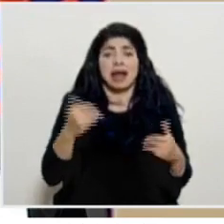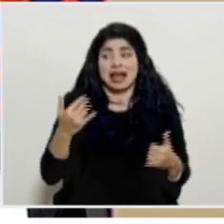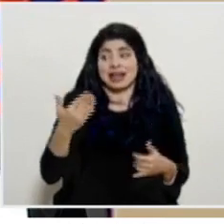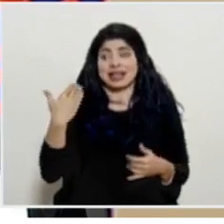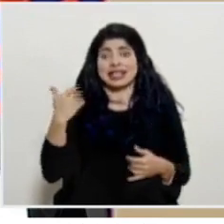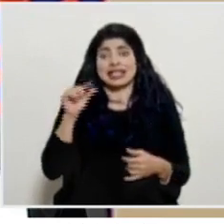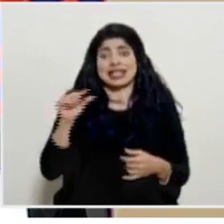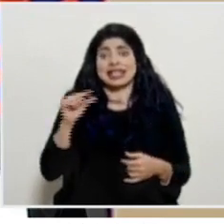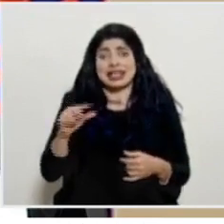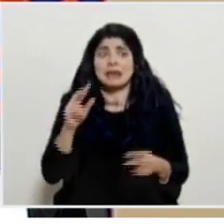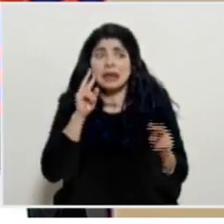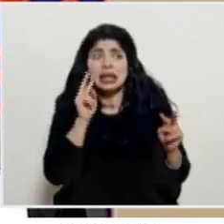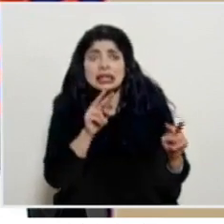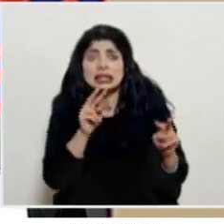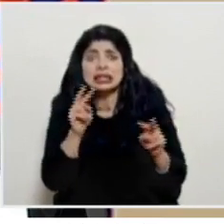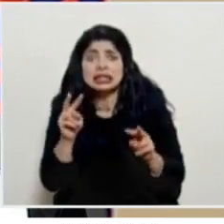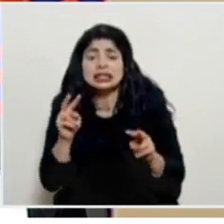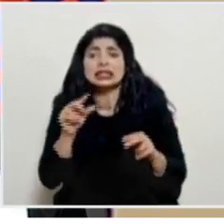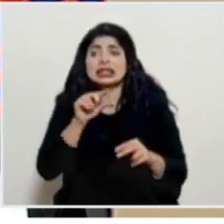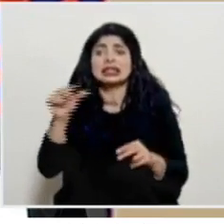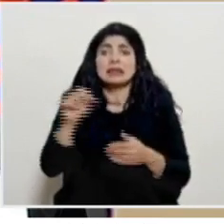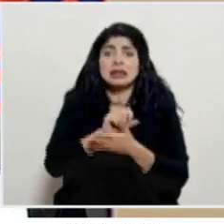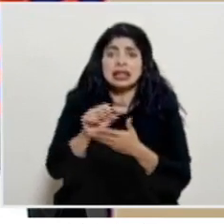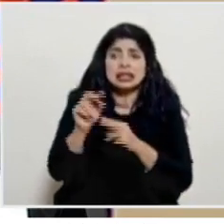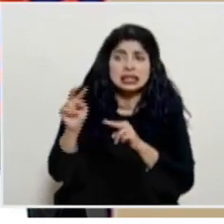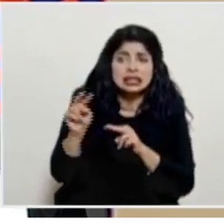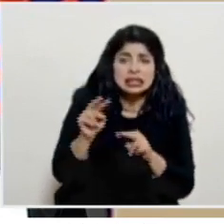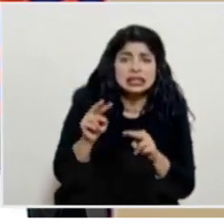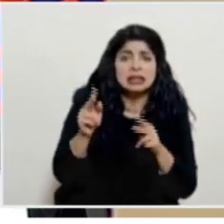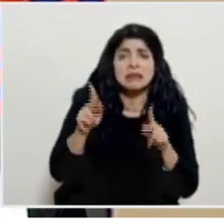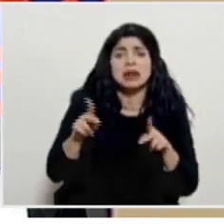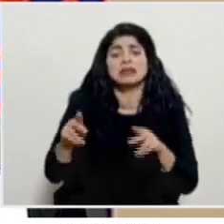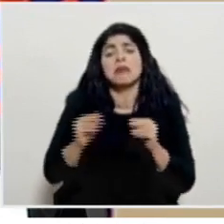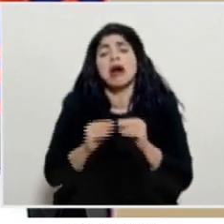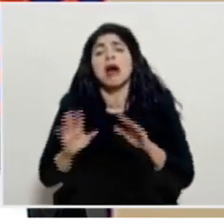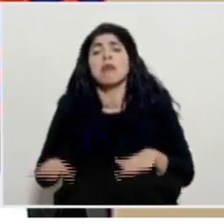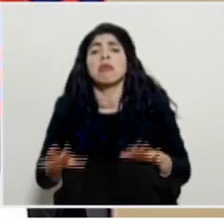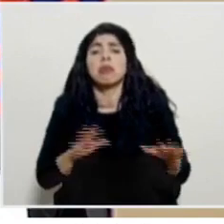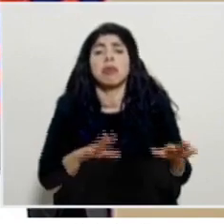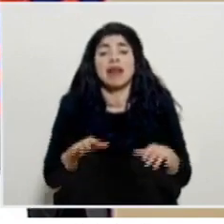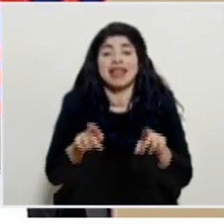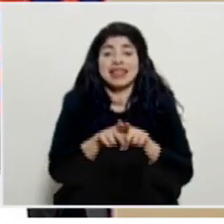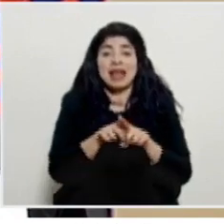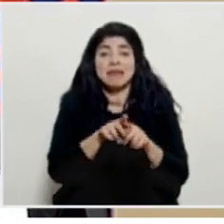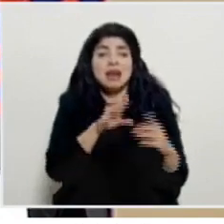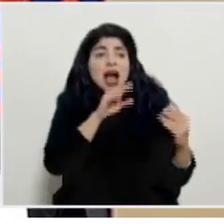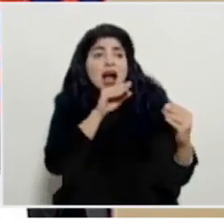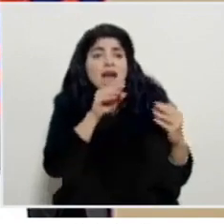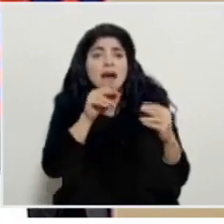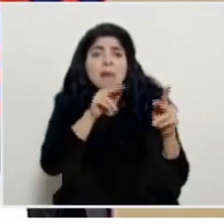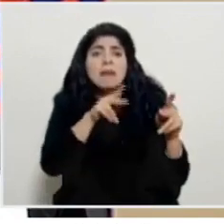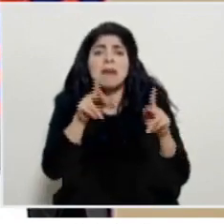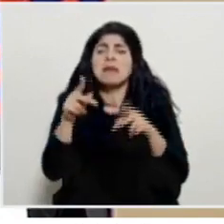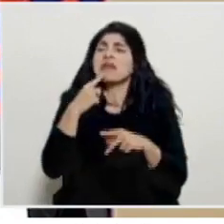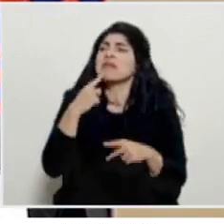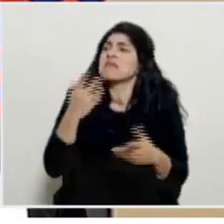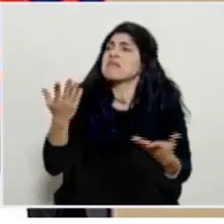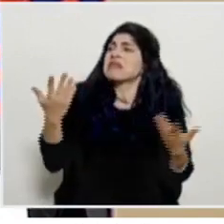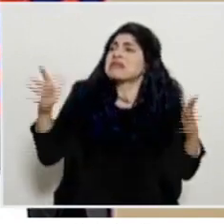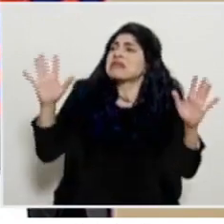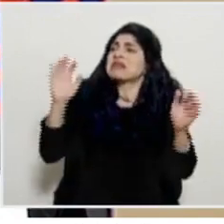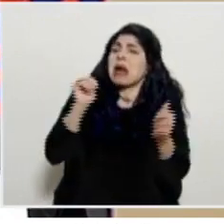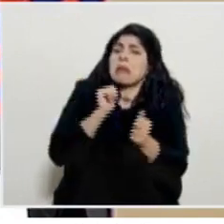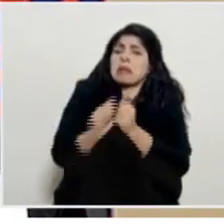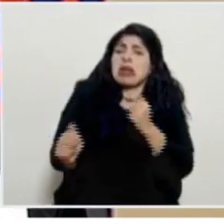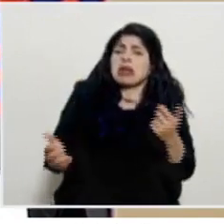últimas semanas lo vimos durante las actividades de semana santa también cuando uno conversa con la gente hay personas que dicen pero es que esto ya